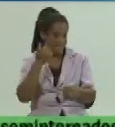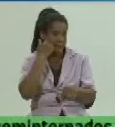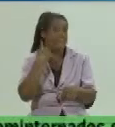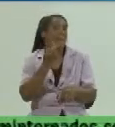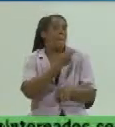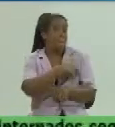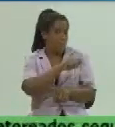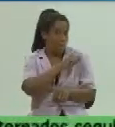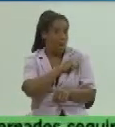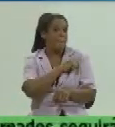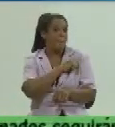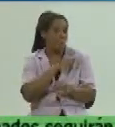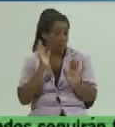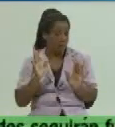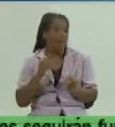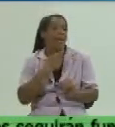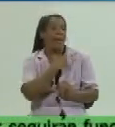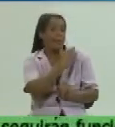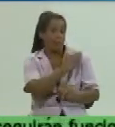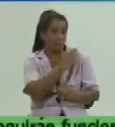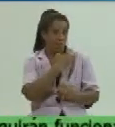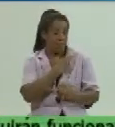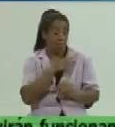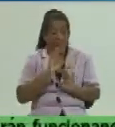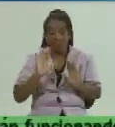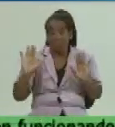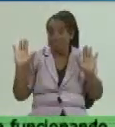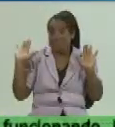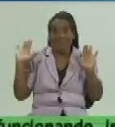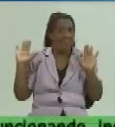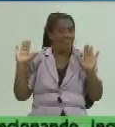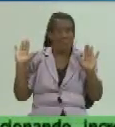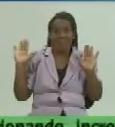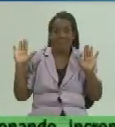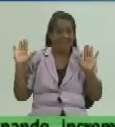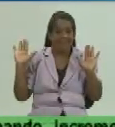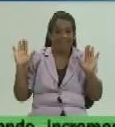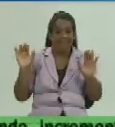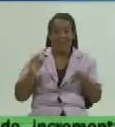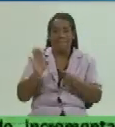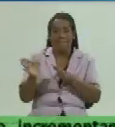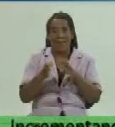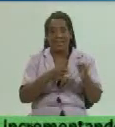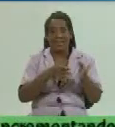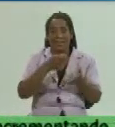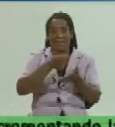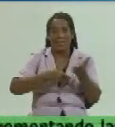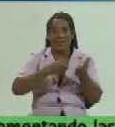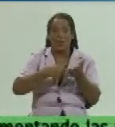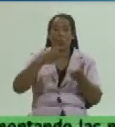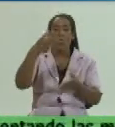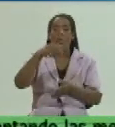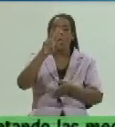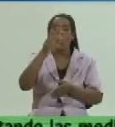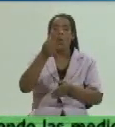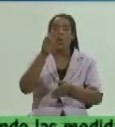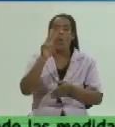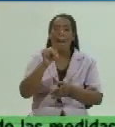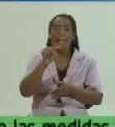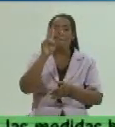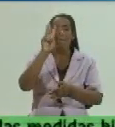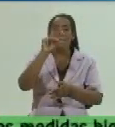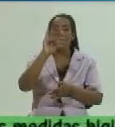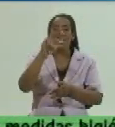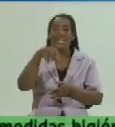la cuota de responsabilidad independientemente del aparato inspector Juan Miguel Infante Hernández es director justamente